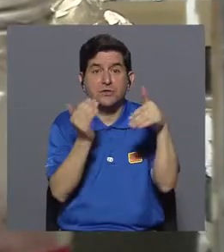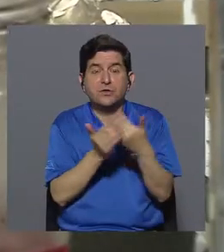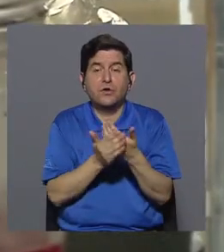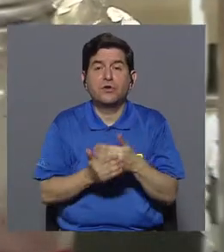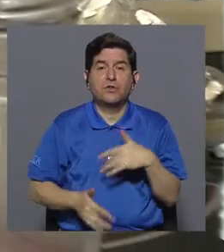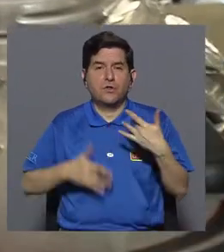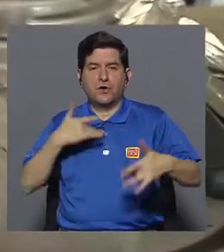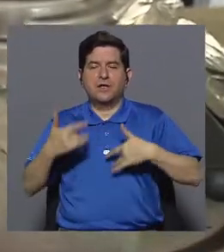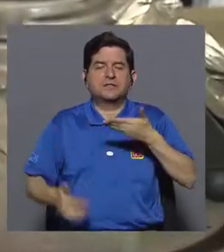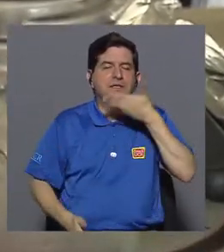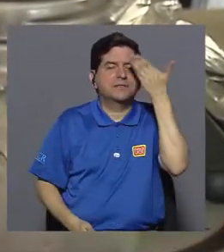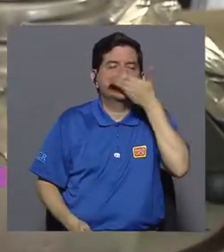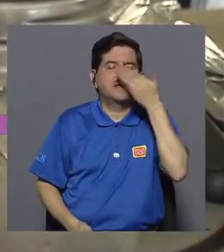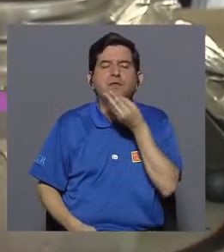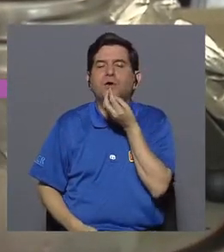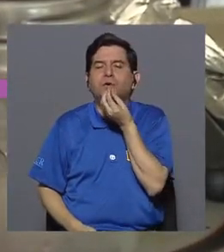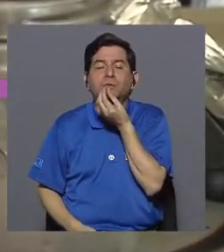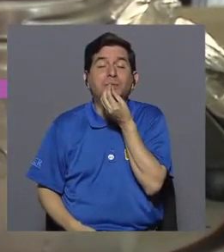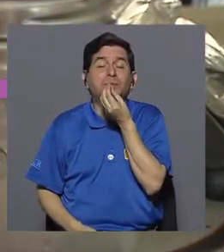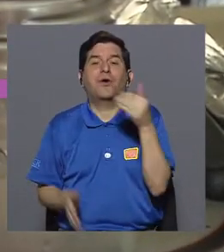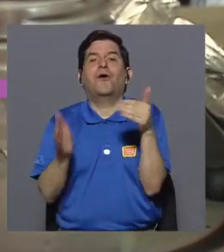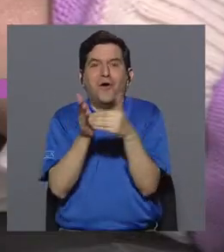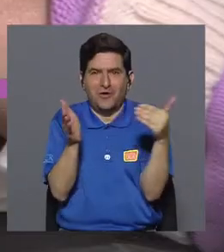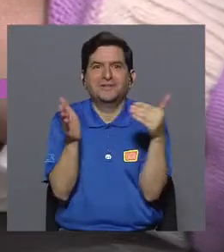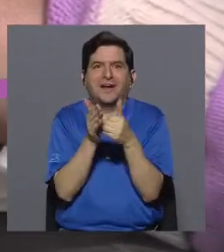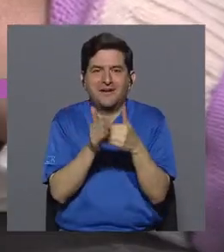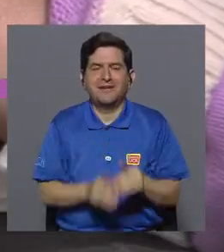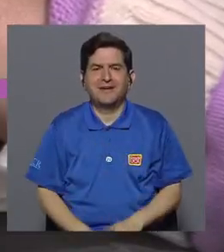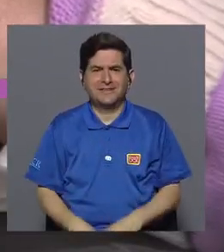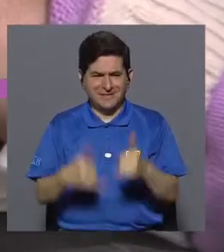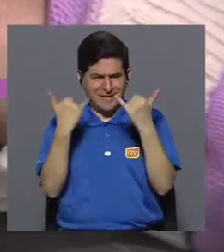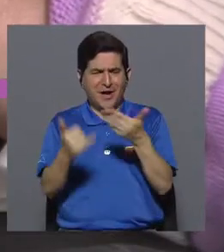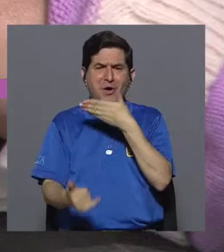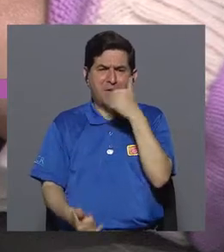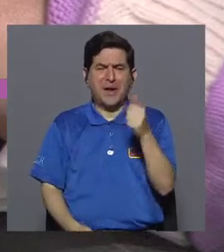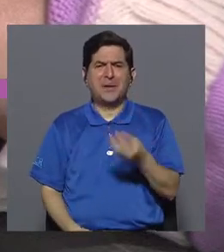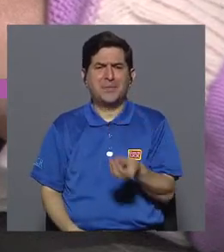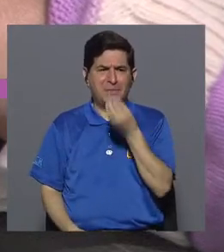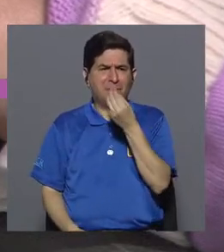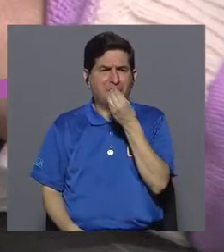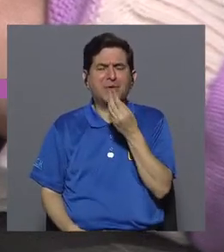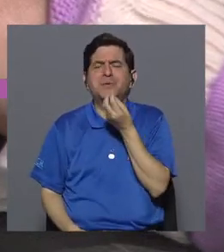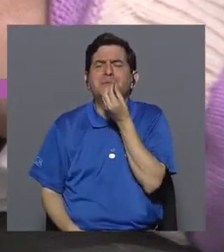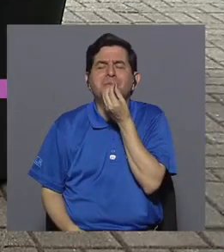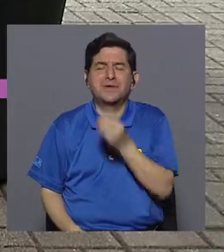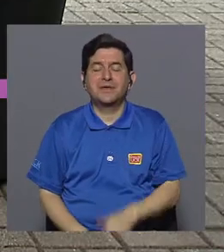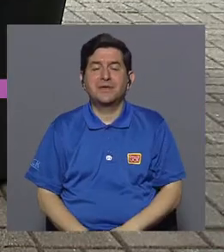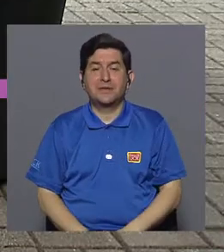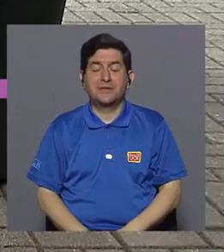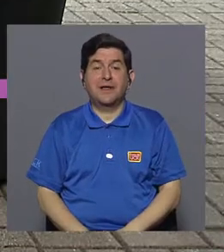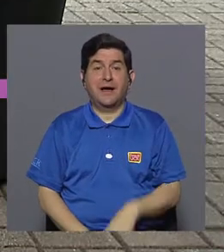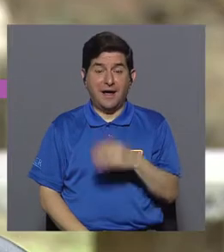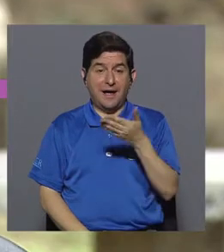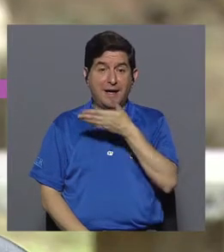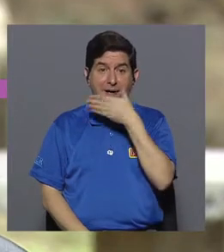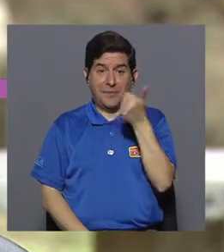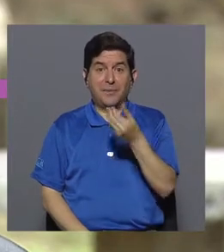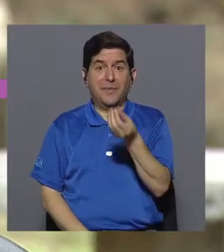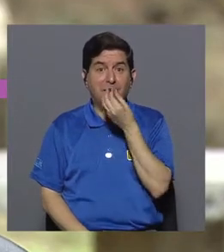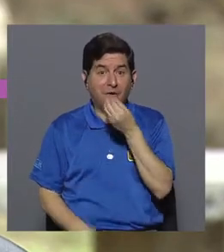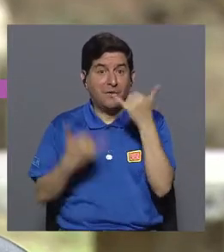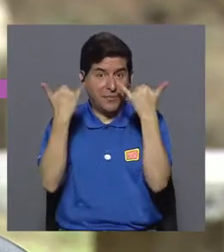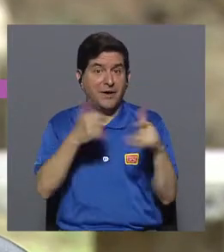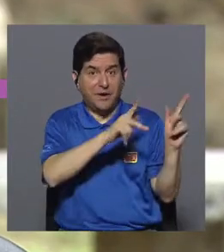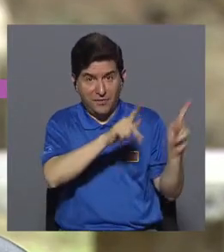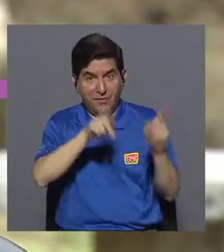el sentido del olfato y el gusto. Entonces empieza a saberle muchísimo mejor las comidas, por eso mejora muchísimo el apetito. Hay una